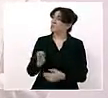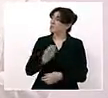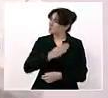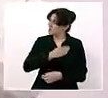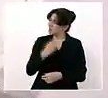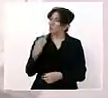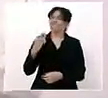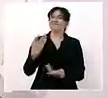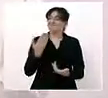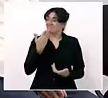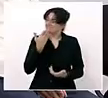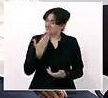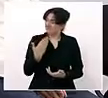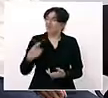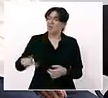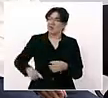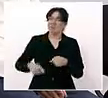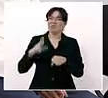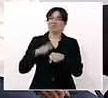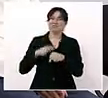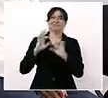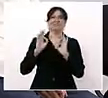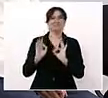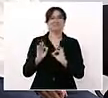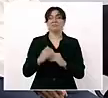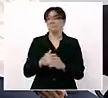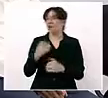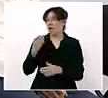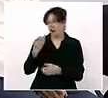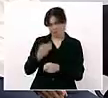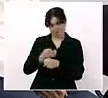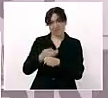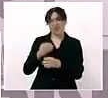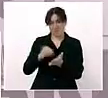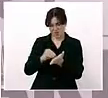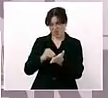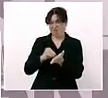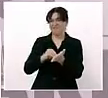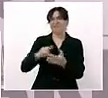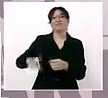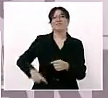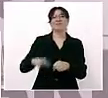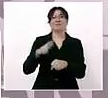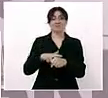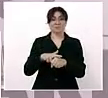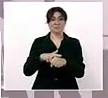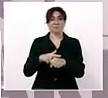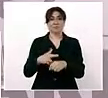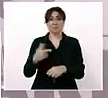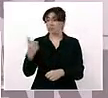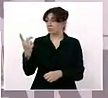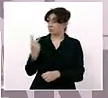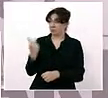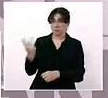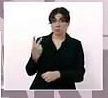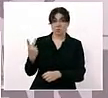que está todavía en funciones y trabajamos de manera